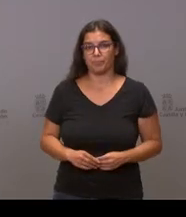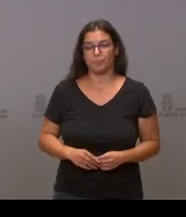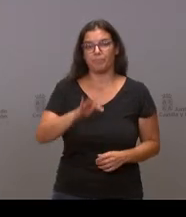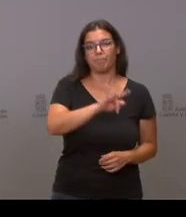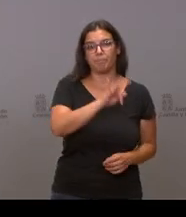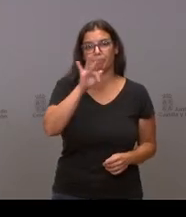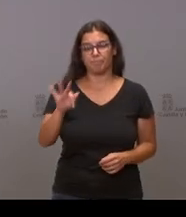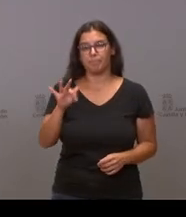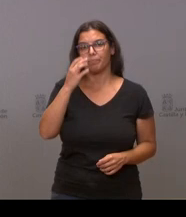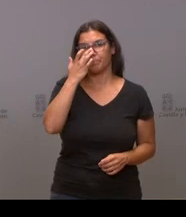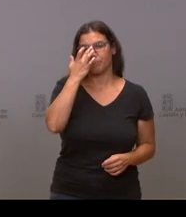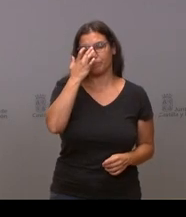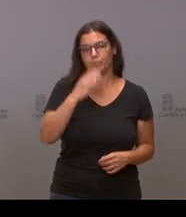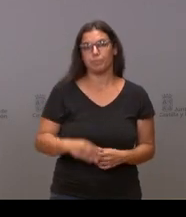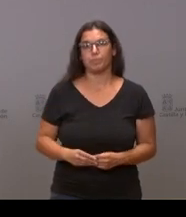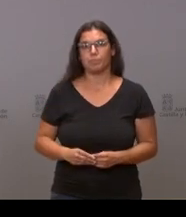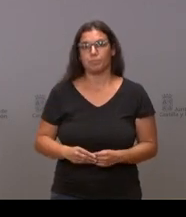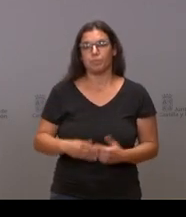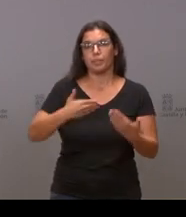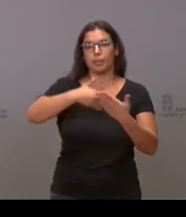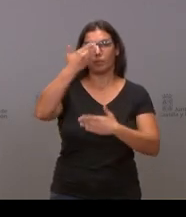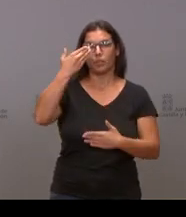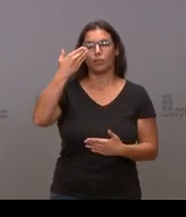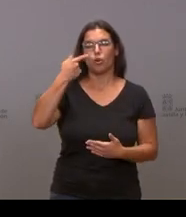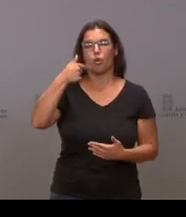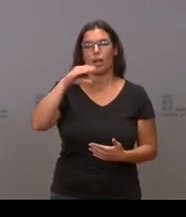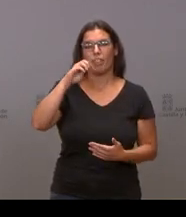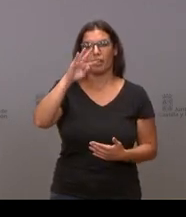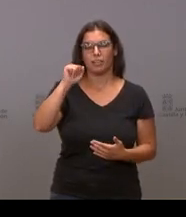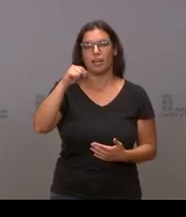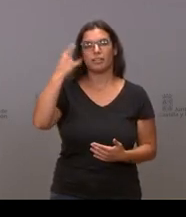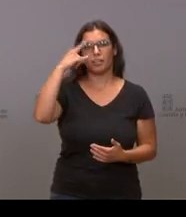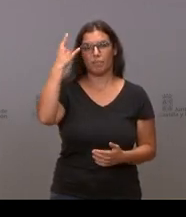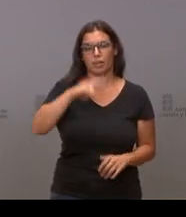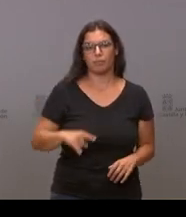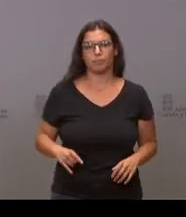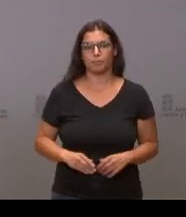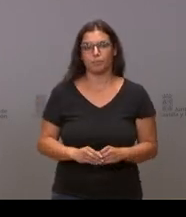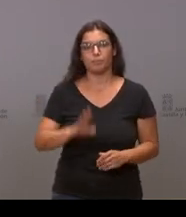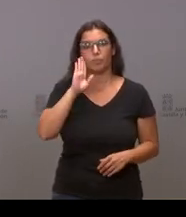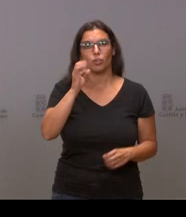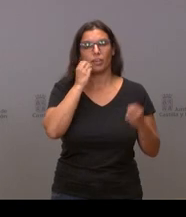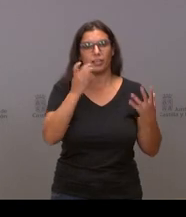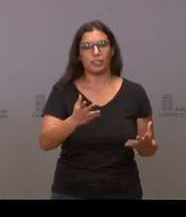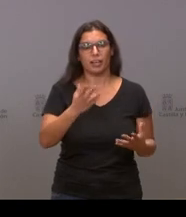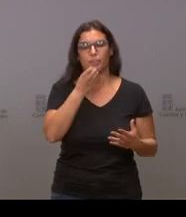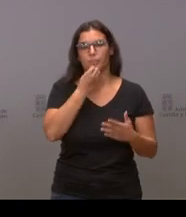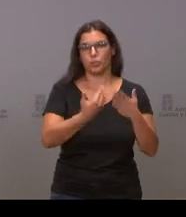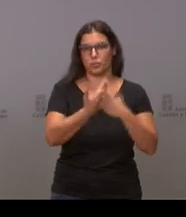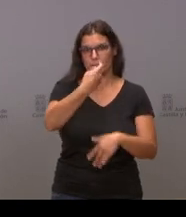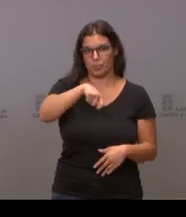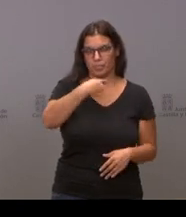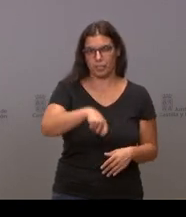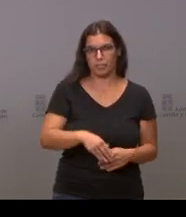Continuamos ahora con David Risueño, de la Gaceta de Salamanca. Adelante, David. Hola, ¿qué tal, presidente? Buenos días. Quería